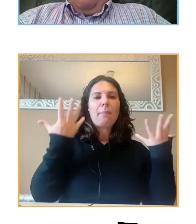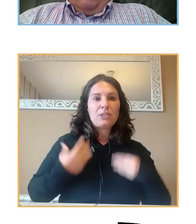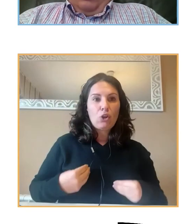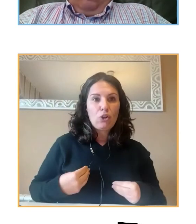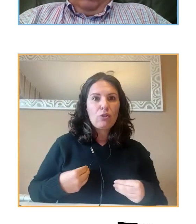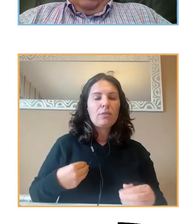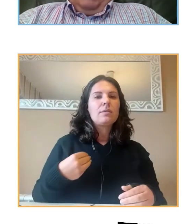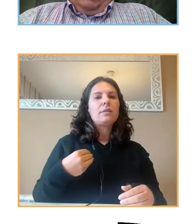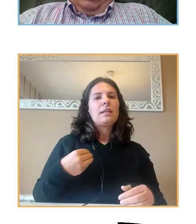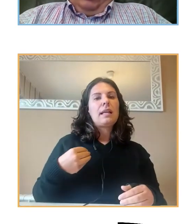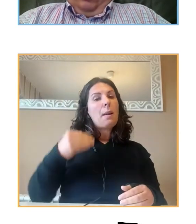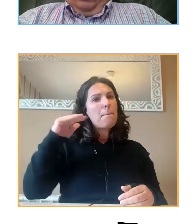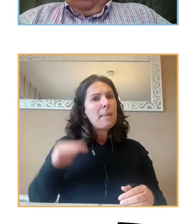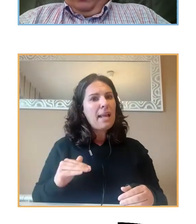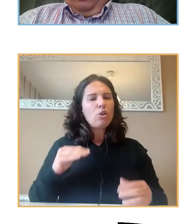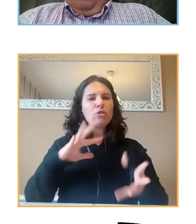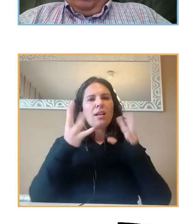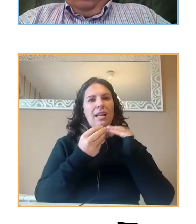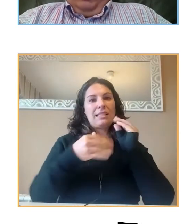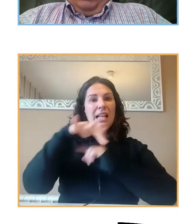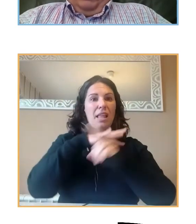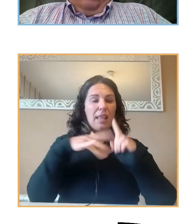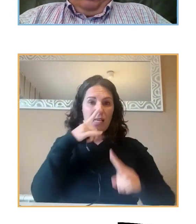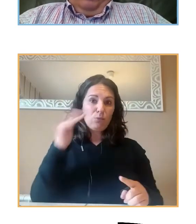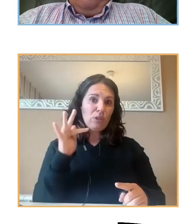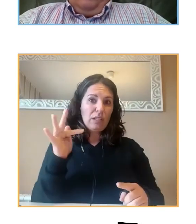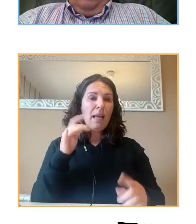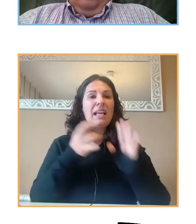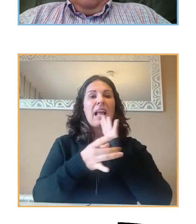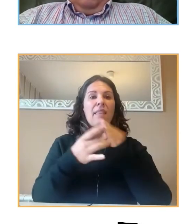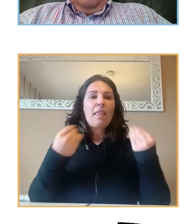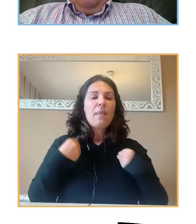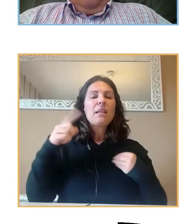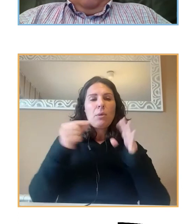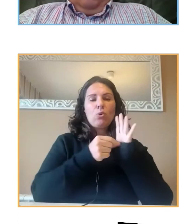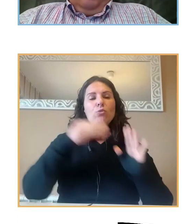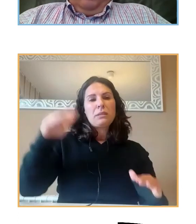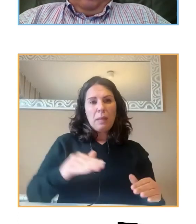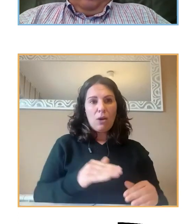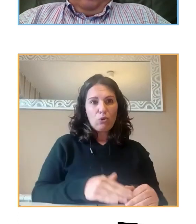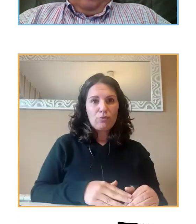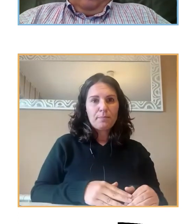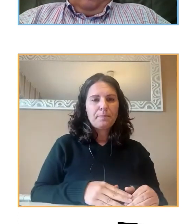y más bajo en resiliencia, que es una variable positiva, y en calidad de vida. Y, por último,